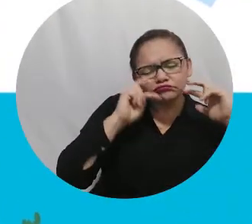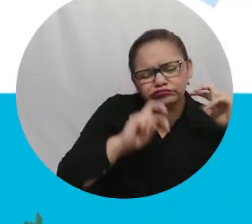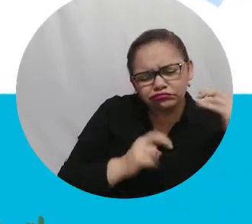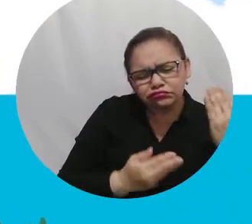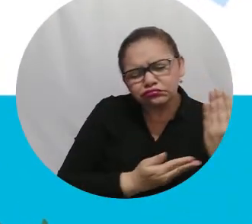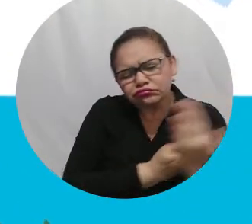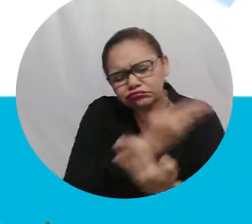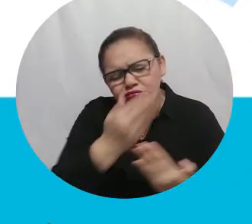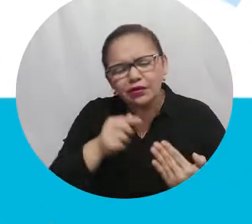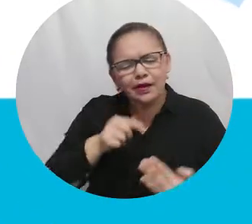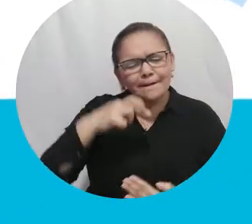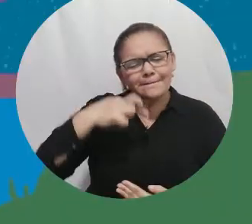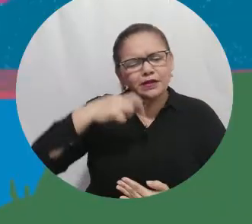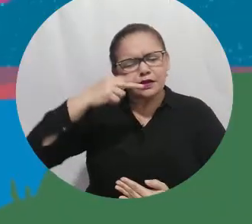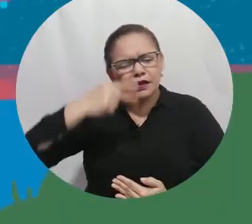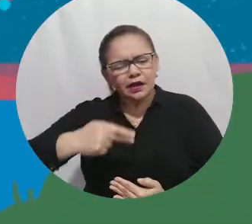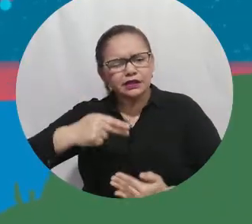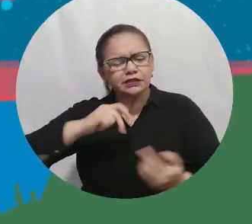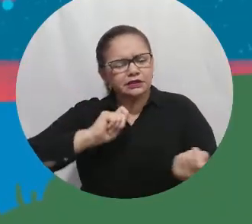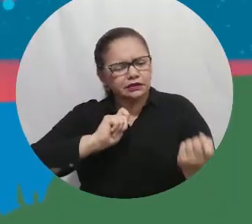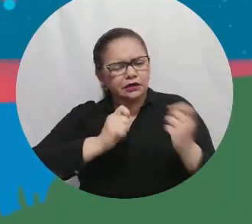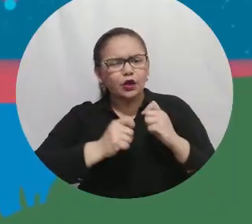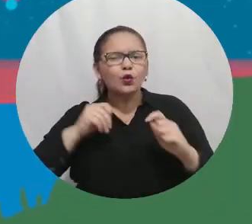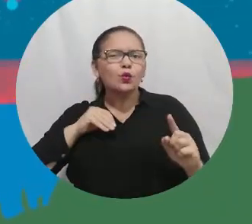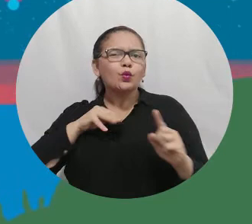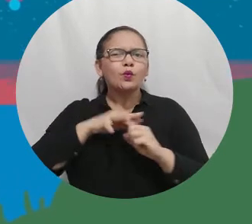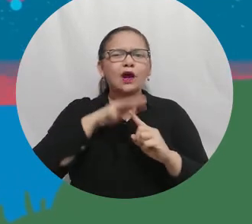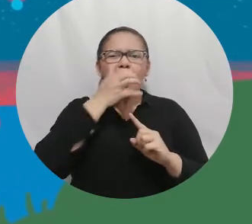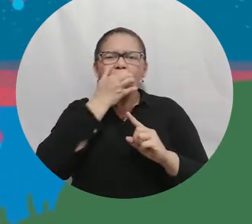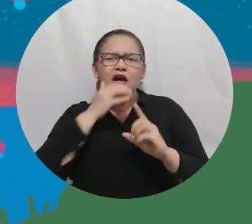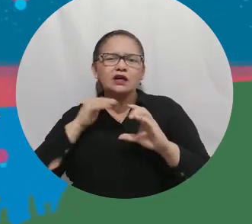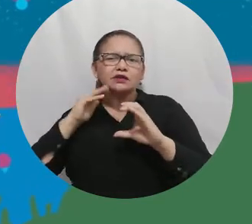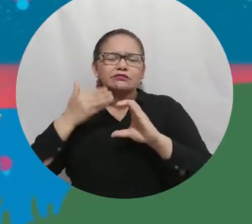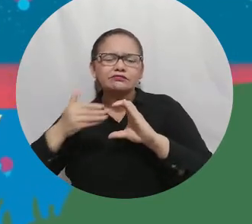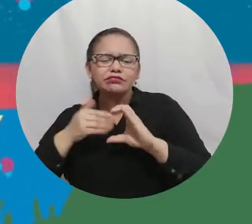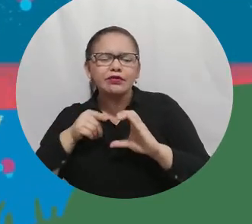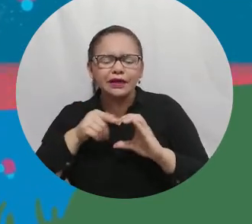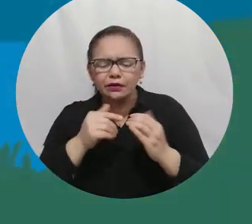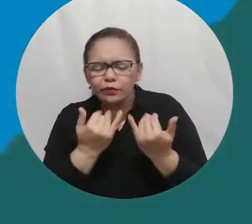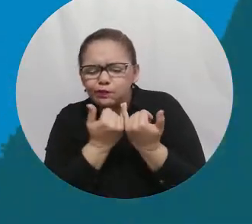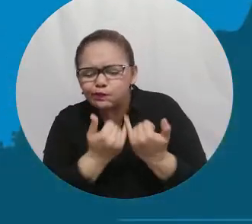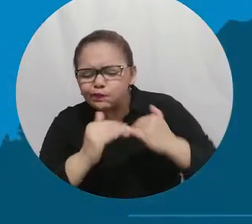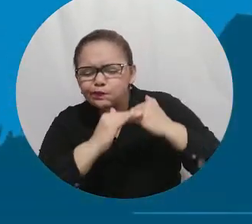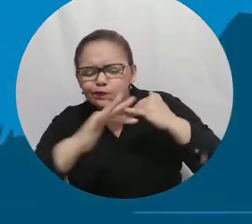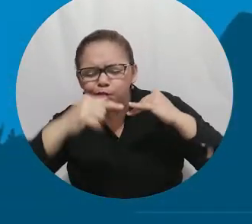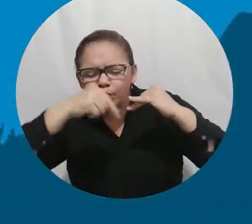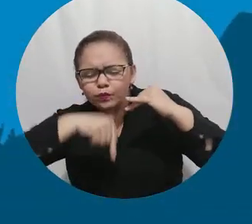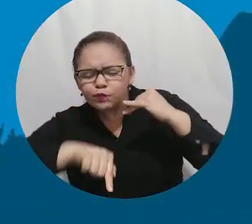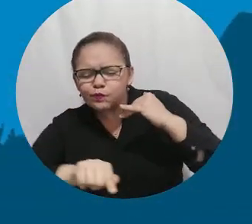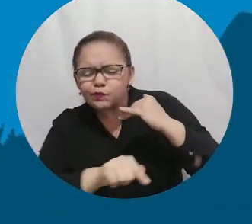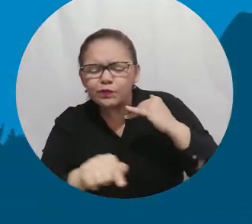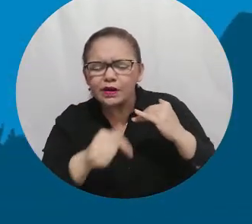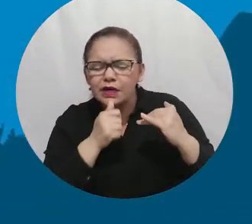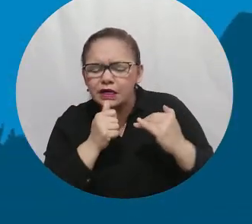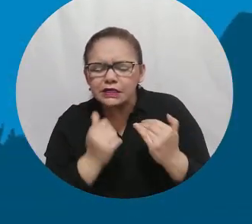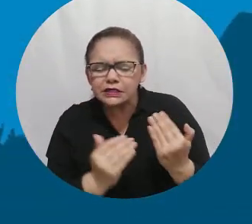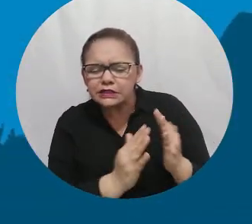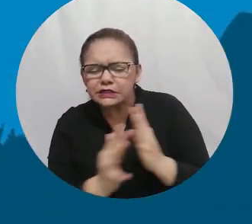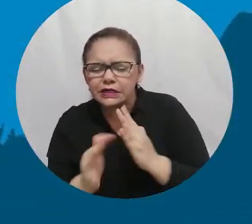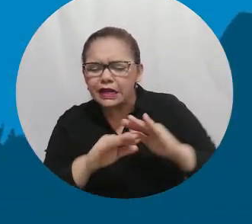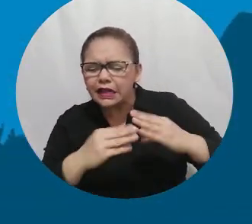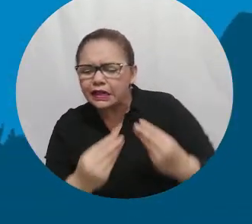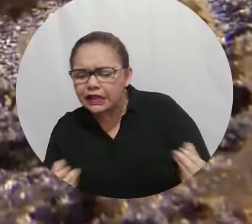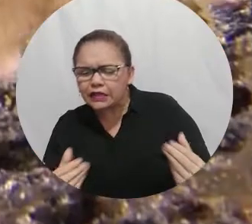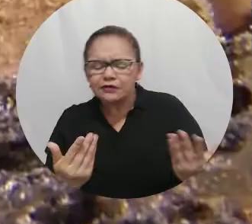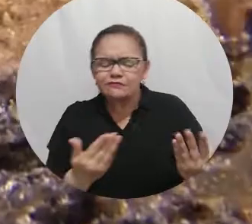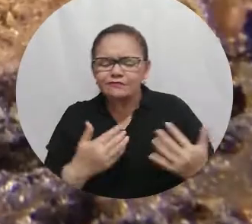analizar cómo la acidificación, uno de los efectos del cambio climático, impide la formación de arrecifes, esqueletos de peces, caparazones,